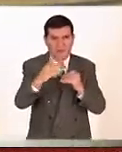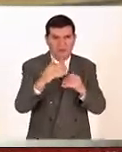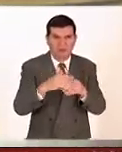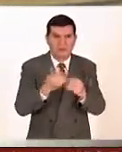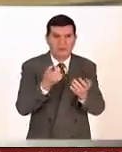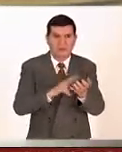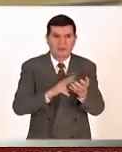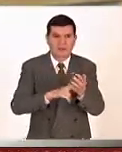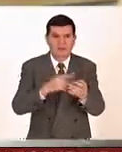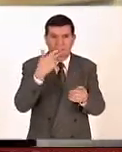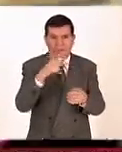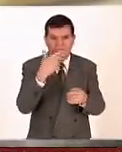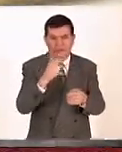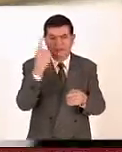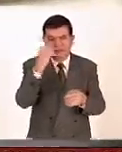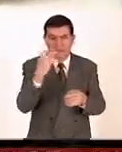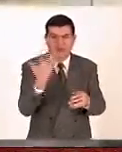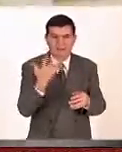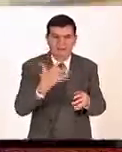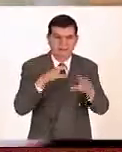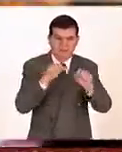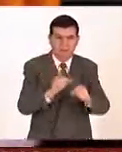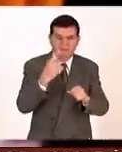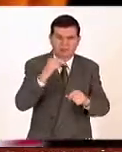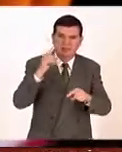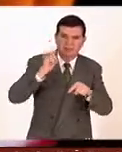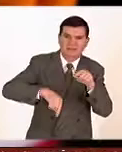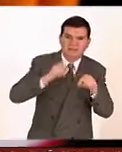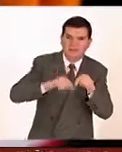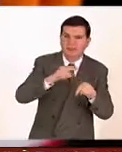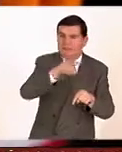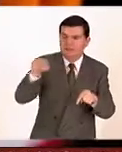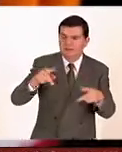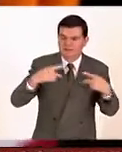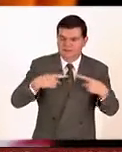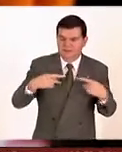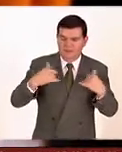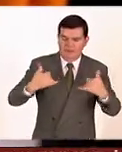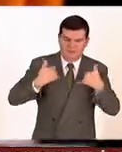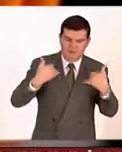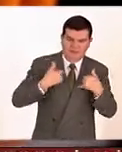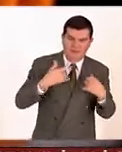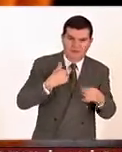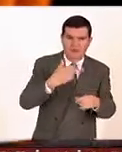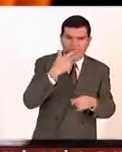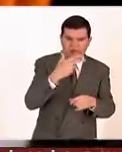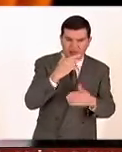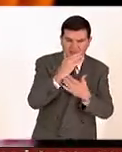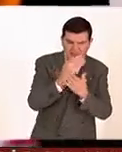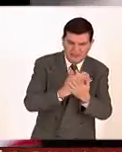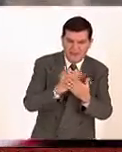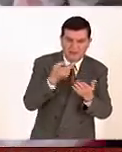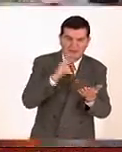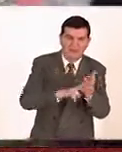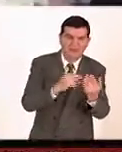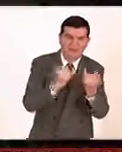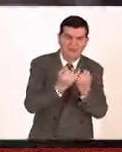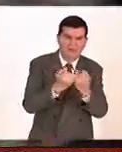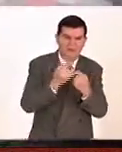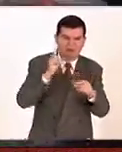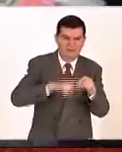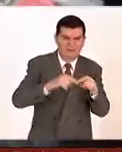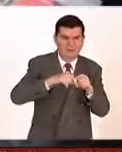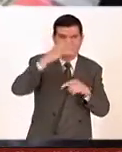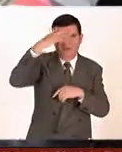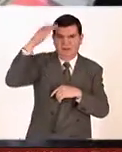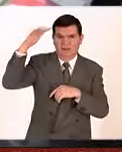del tabaco para lograr disuadir por un lado a los jóvenes a que empiecen a fumar y por otro lado a